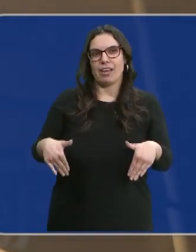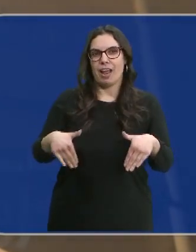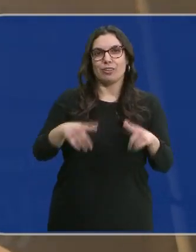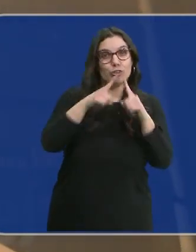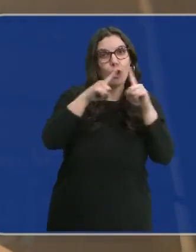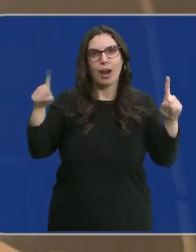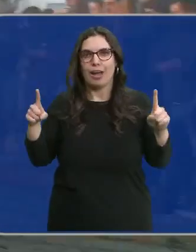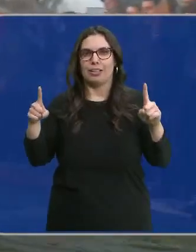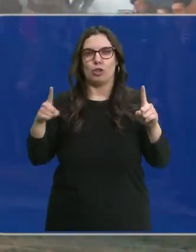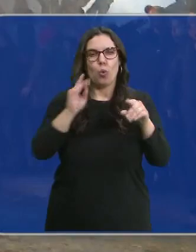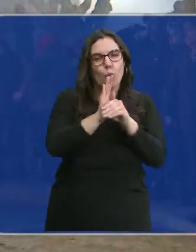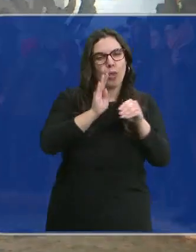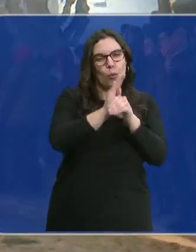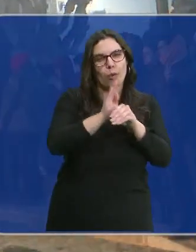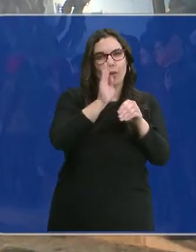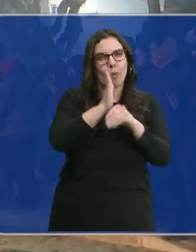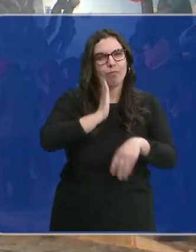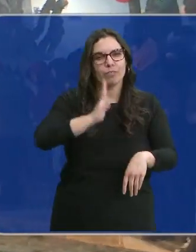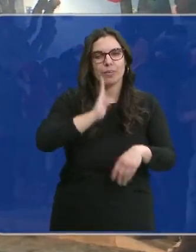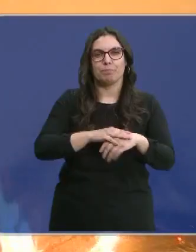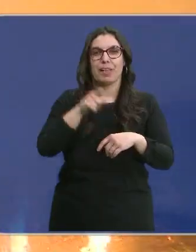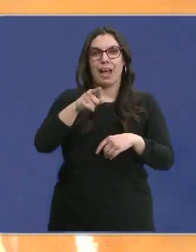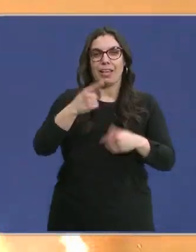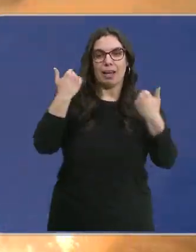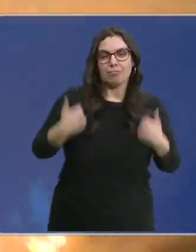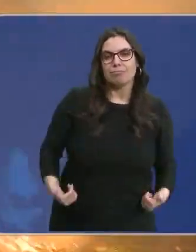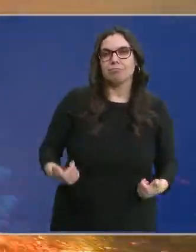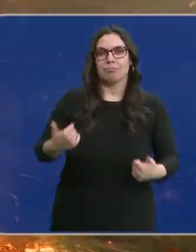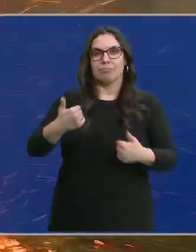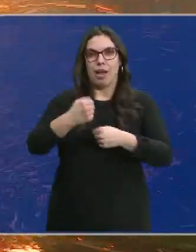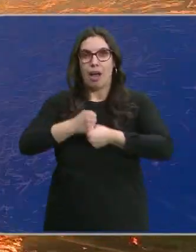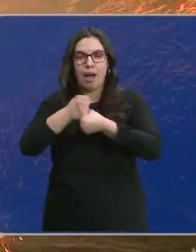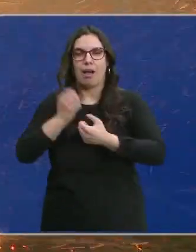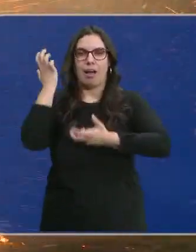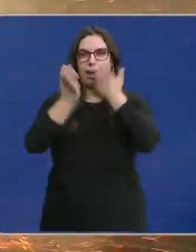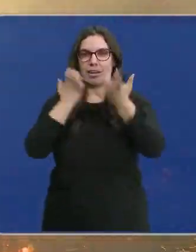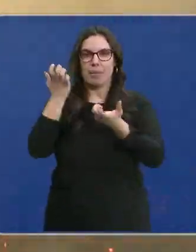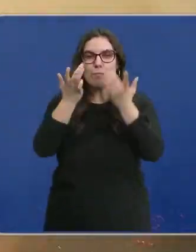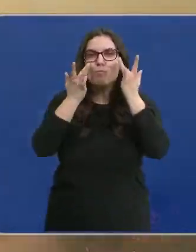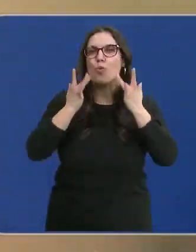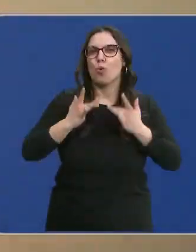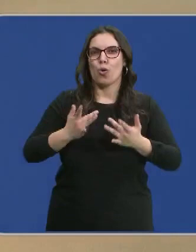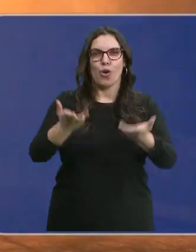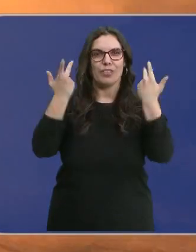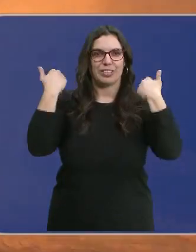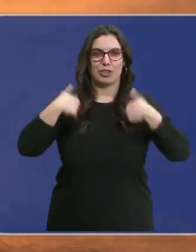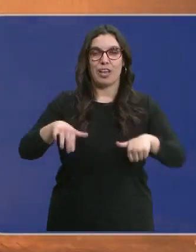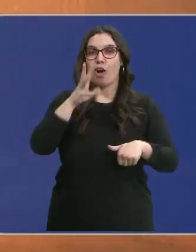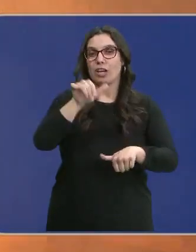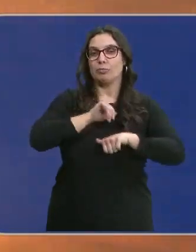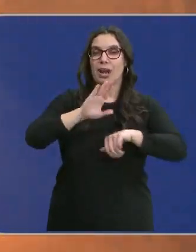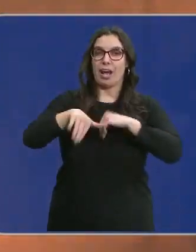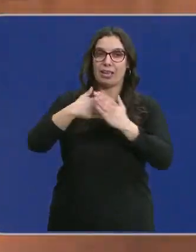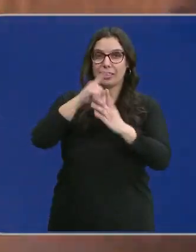durante todo el año nos tiramos cuidándolos. Animal y hombre se han purificado. Las llamas dejan paso a las cenizas y habrá que esperar otro